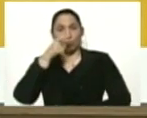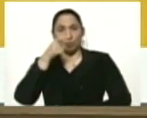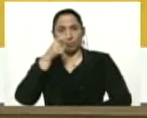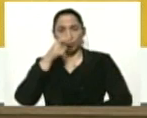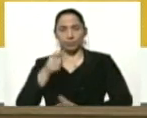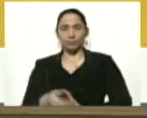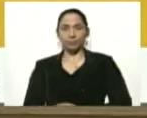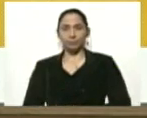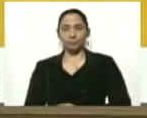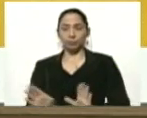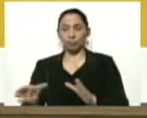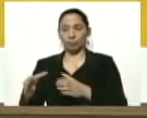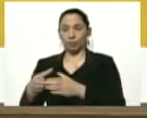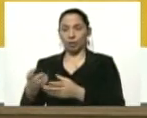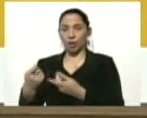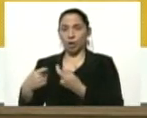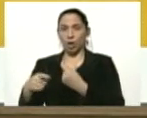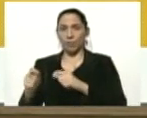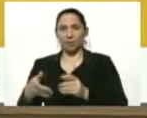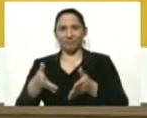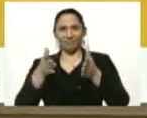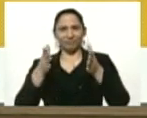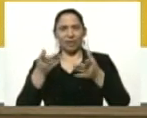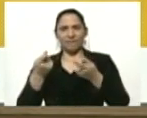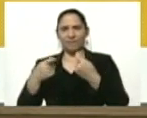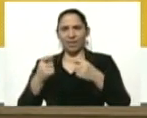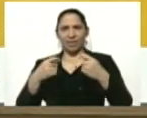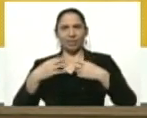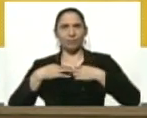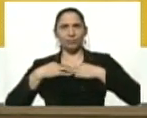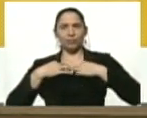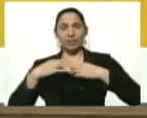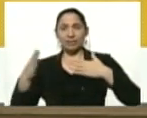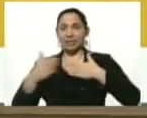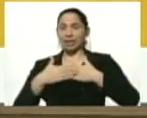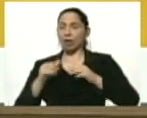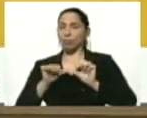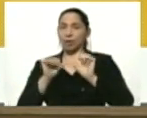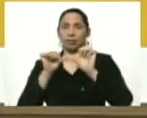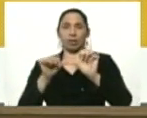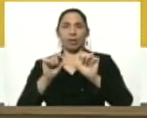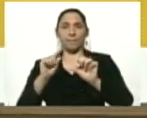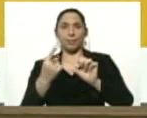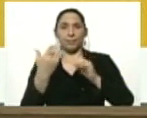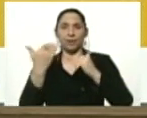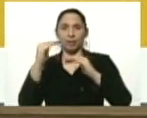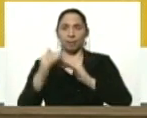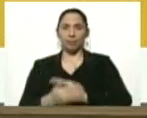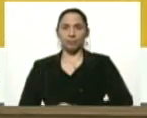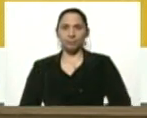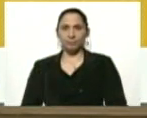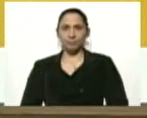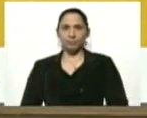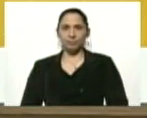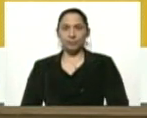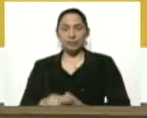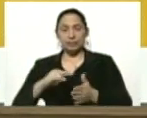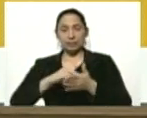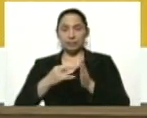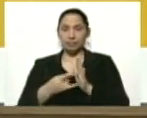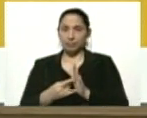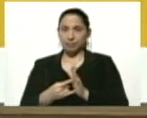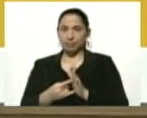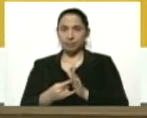El sector comercio y los centros comerciales se mantienen cerrados en esta primera etapa. Sin embargo,